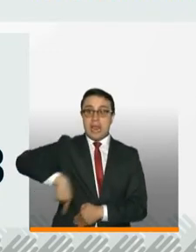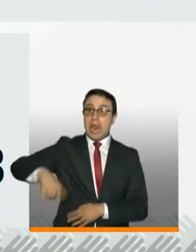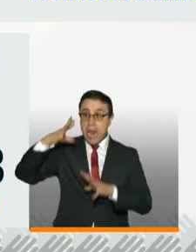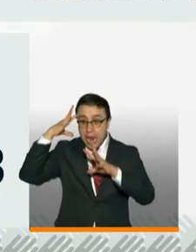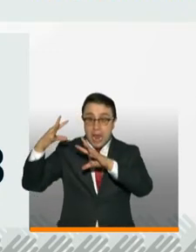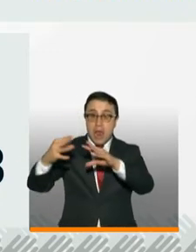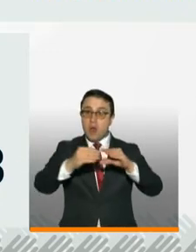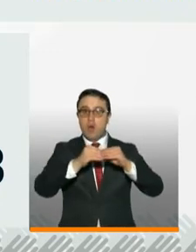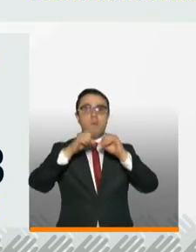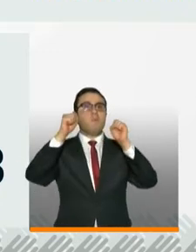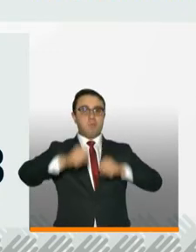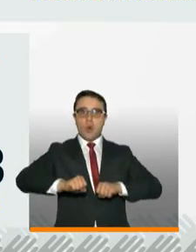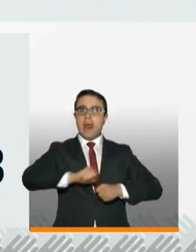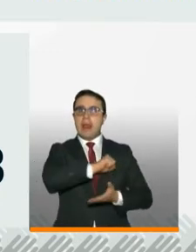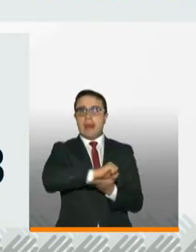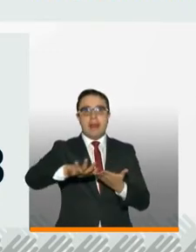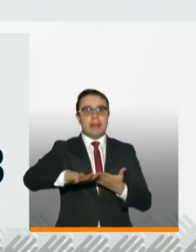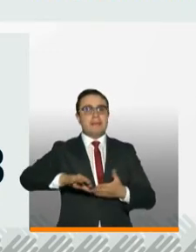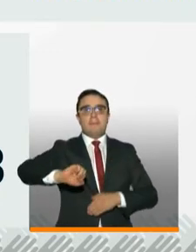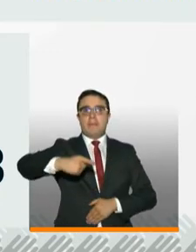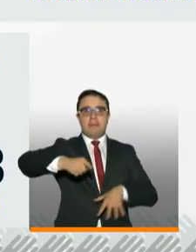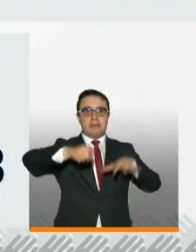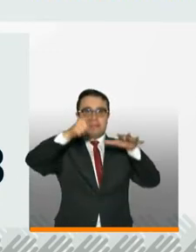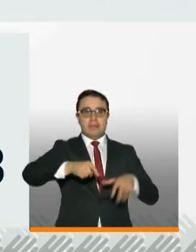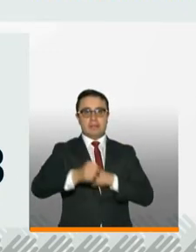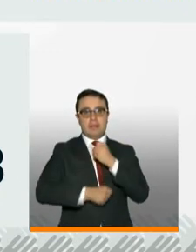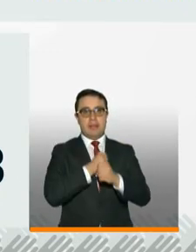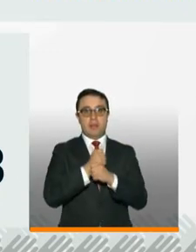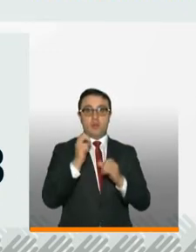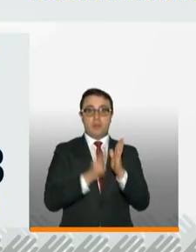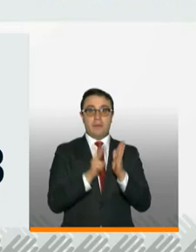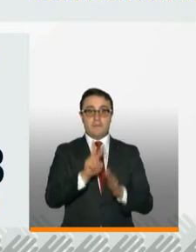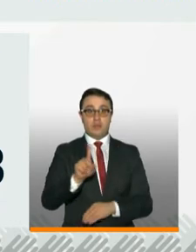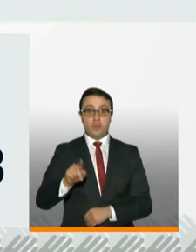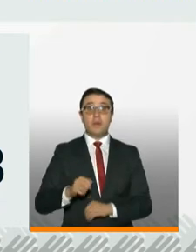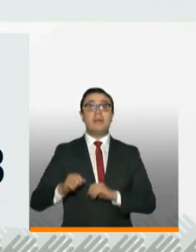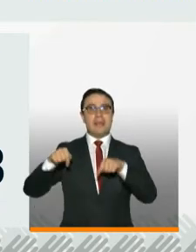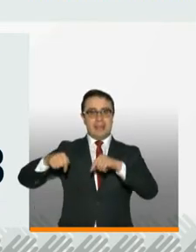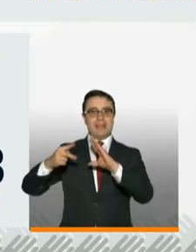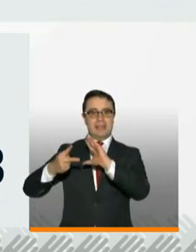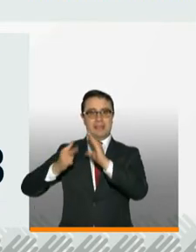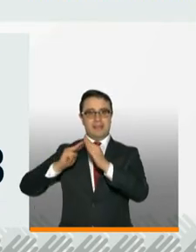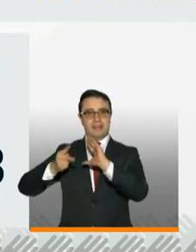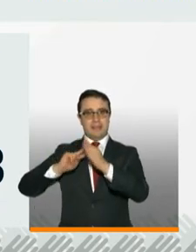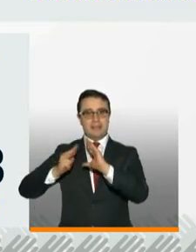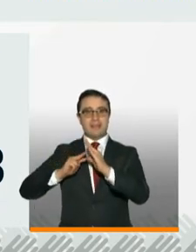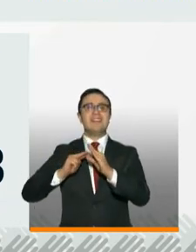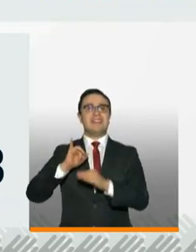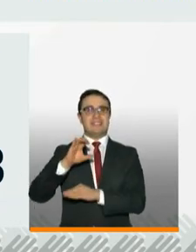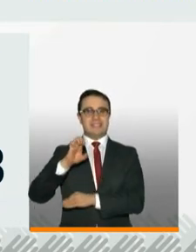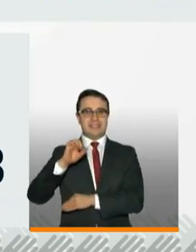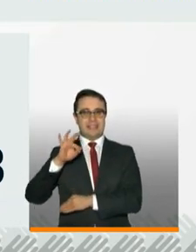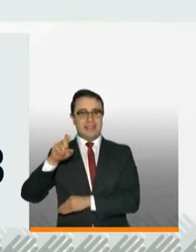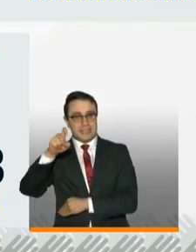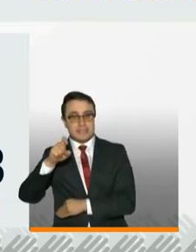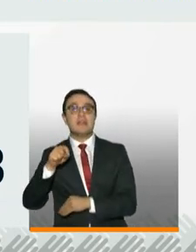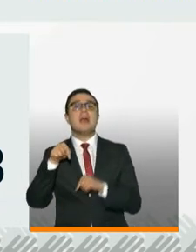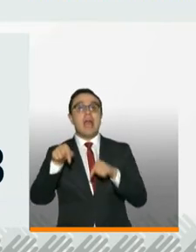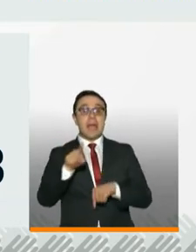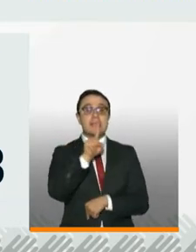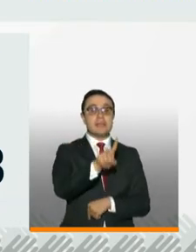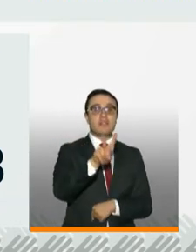de matrícula para este primer semestre del 2021. Y en el caso particular de ICTEX, hoy tenemos más de 127 mil